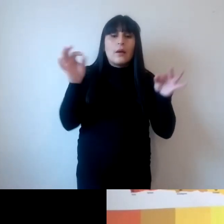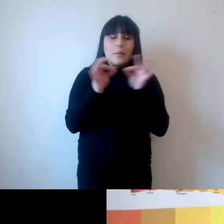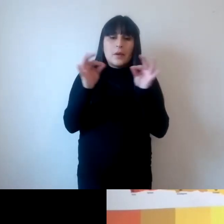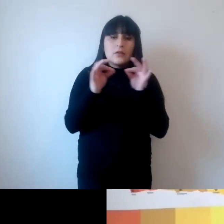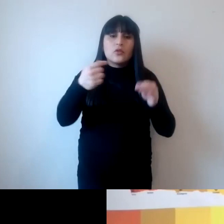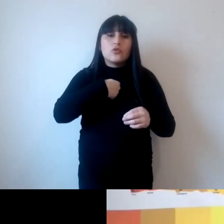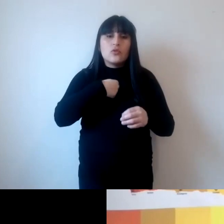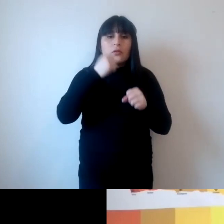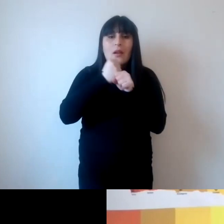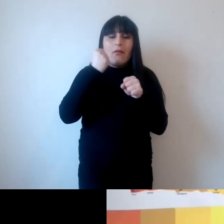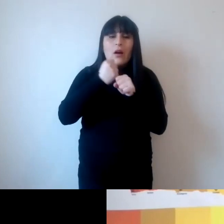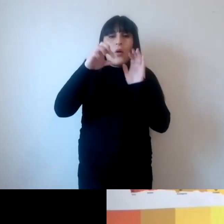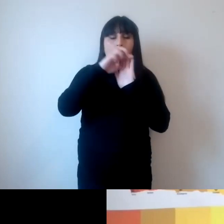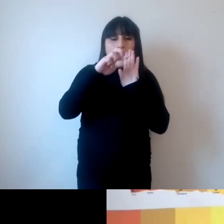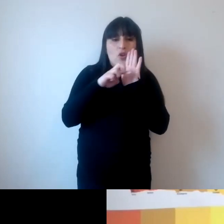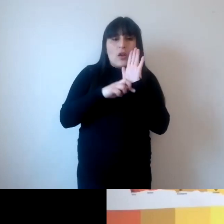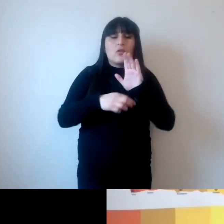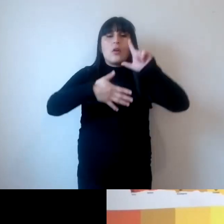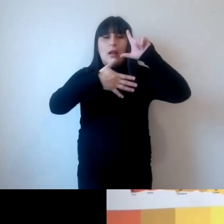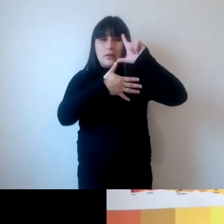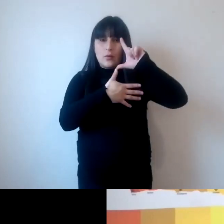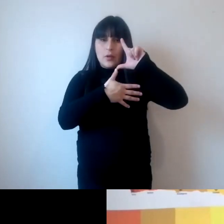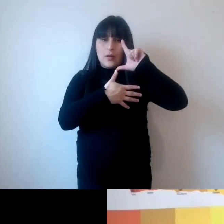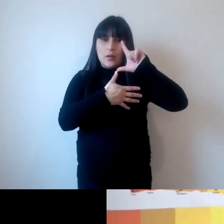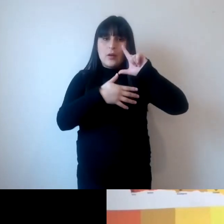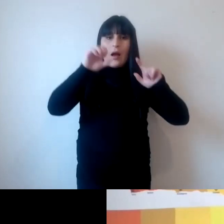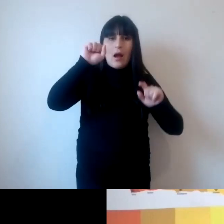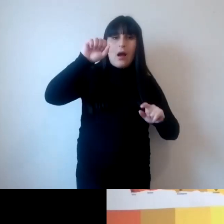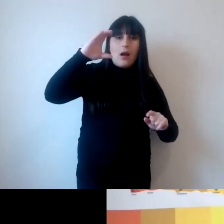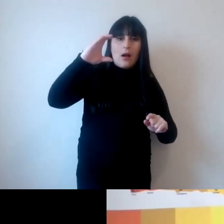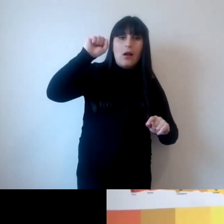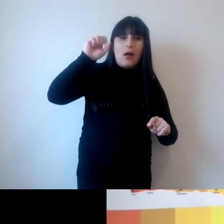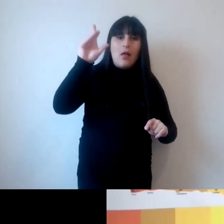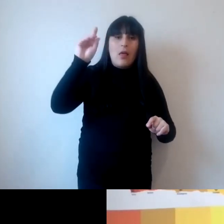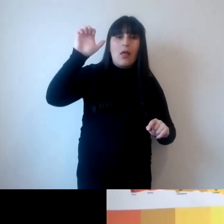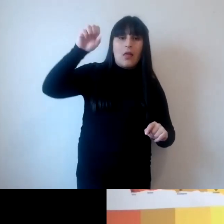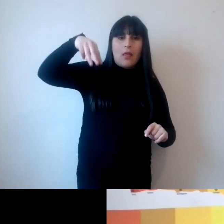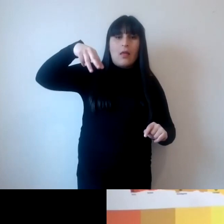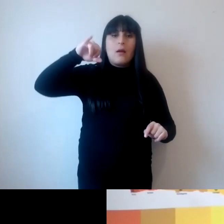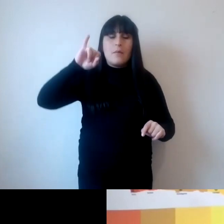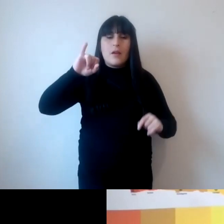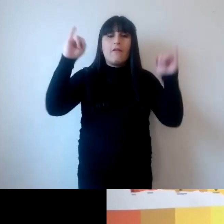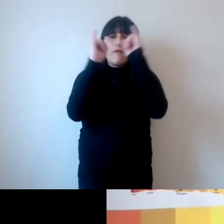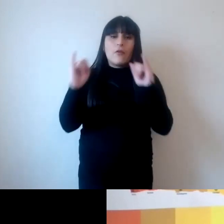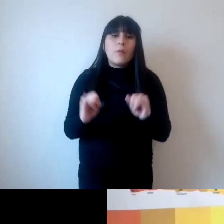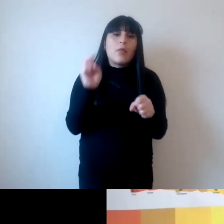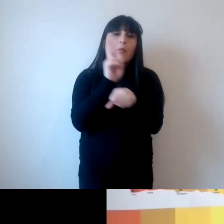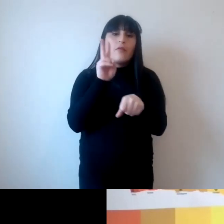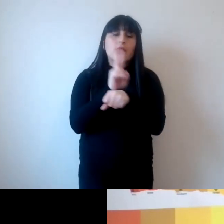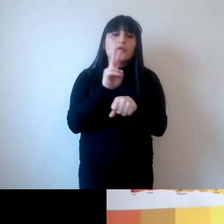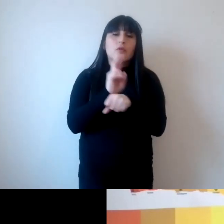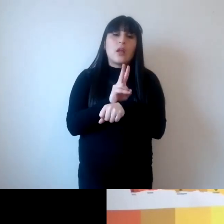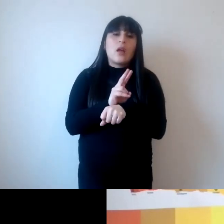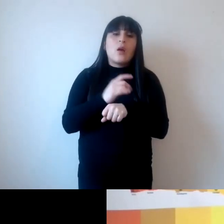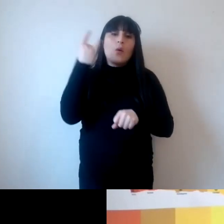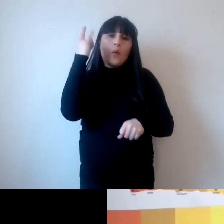el proyecto latinoamericano Academy con Javier Benayas Pepe Gutiérrez Fátima entre otros formando los profesores universitarios en educación para la